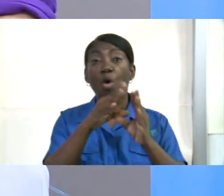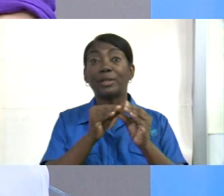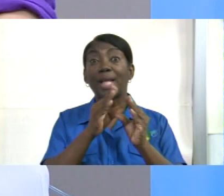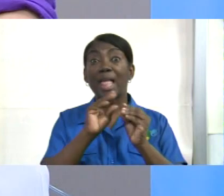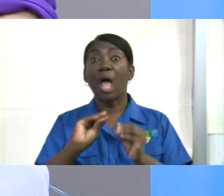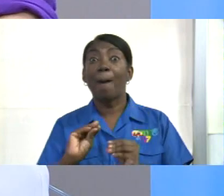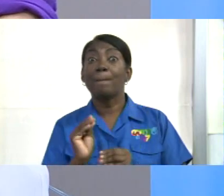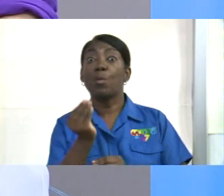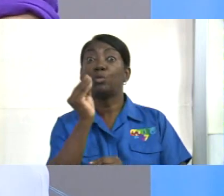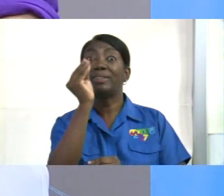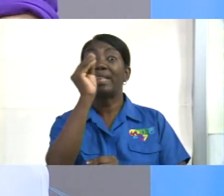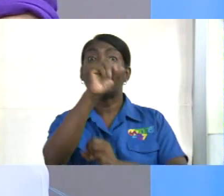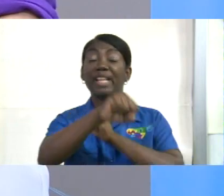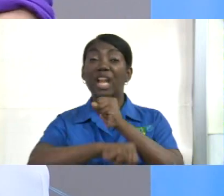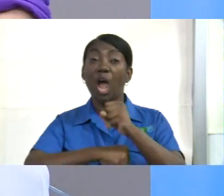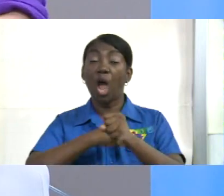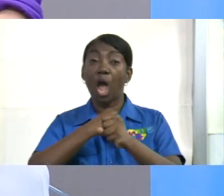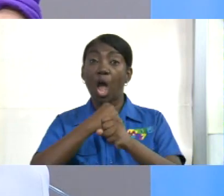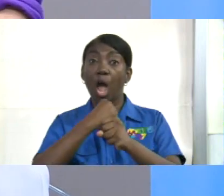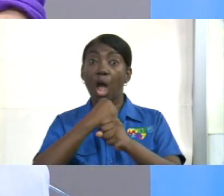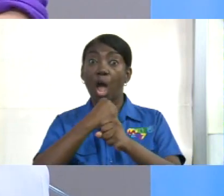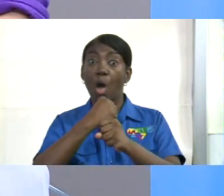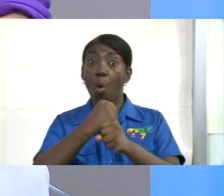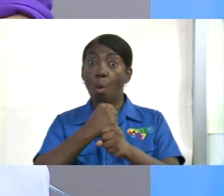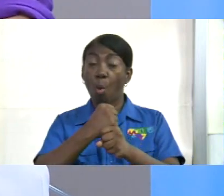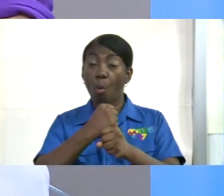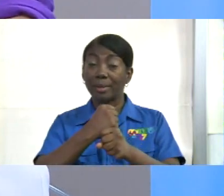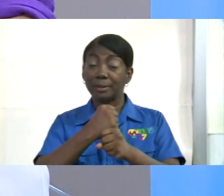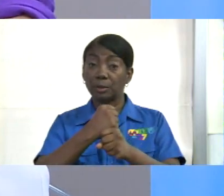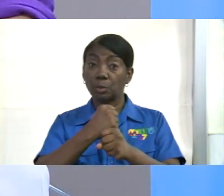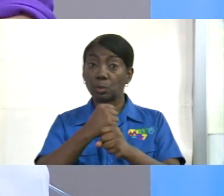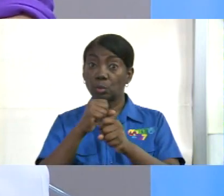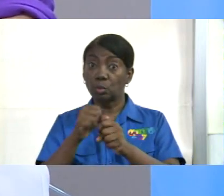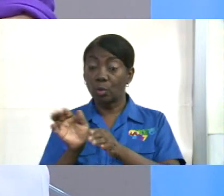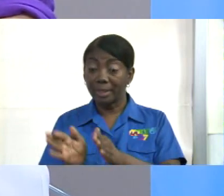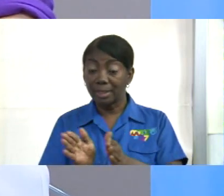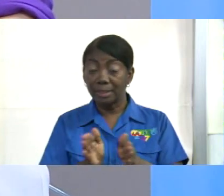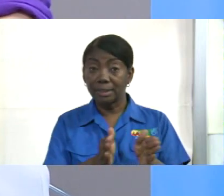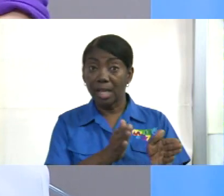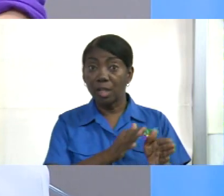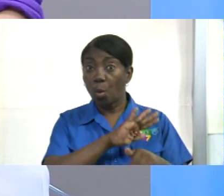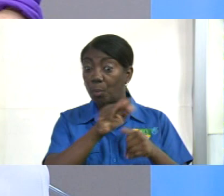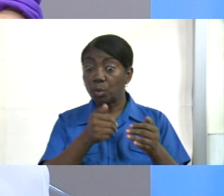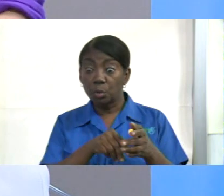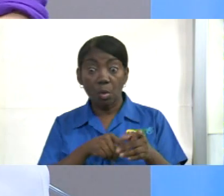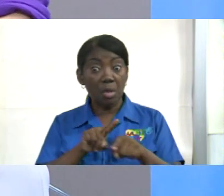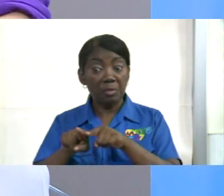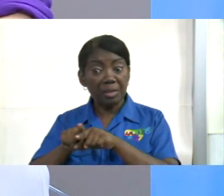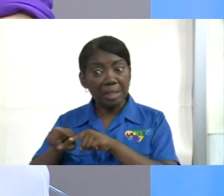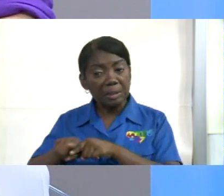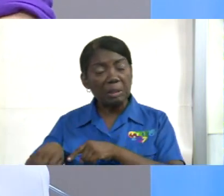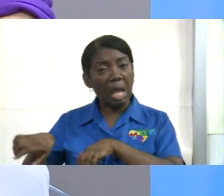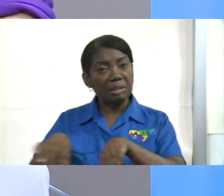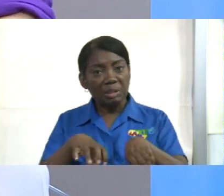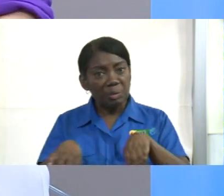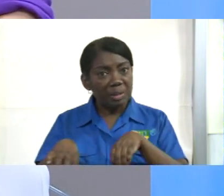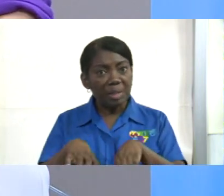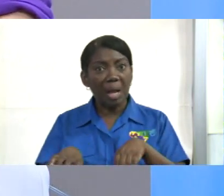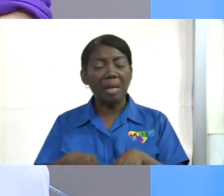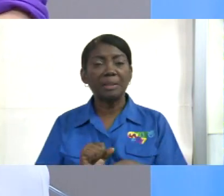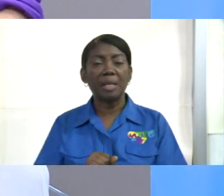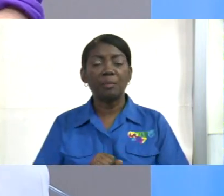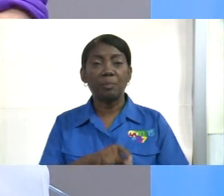organizando la Jornada Mundial de la Juventud por todos lados, y él no ha parado. Lo hemos visto en las